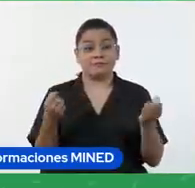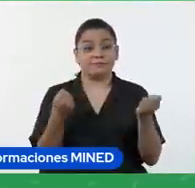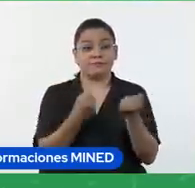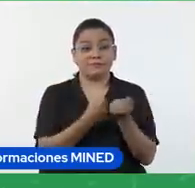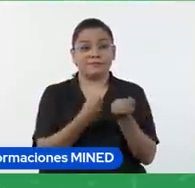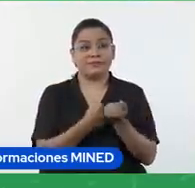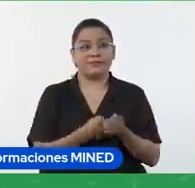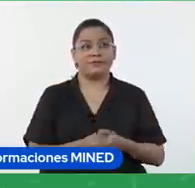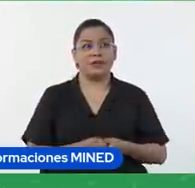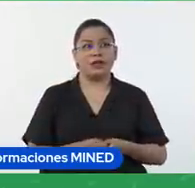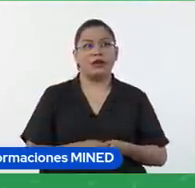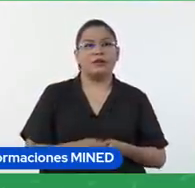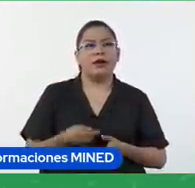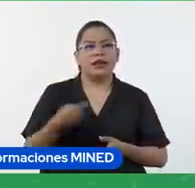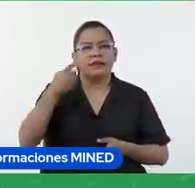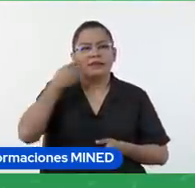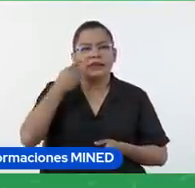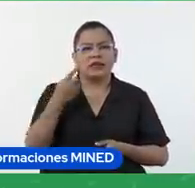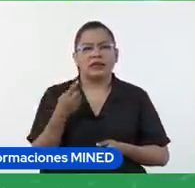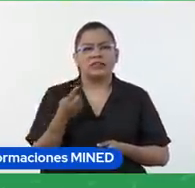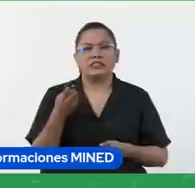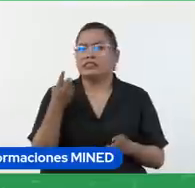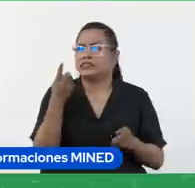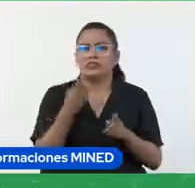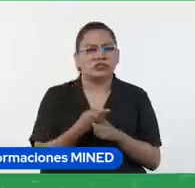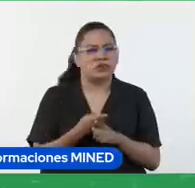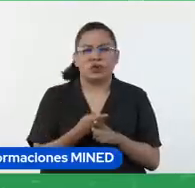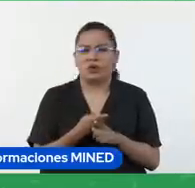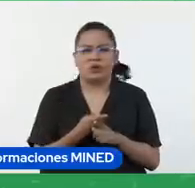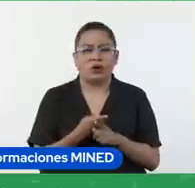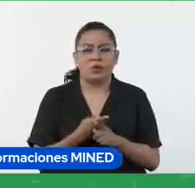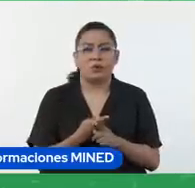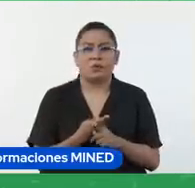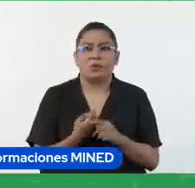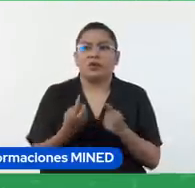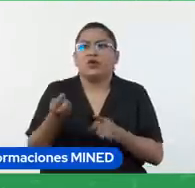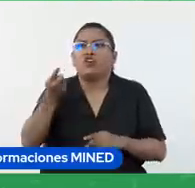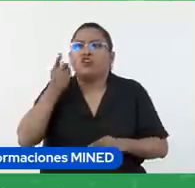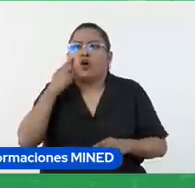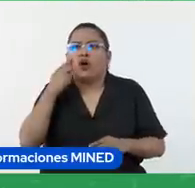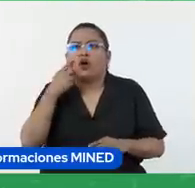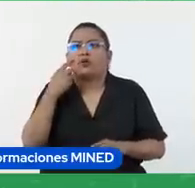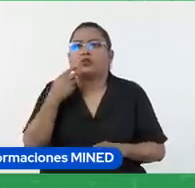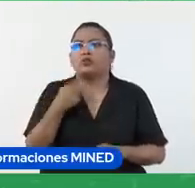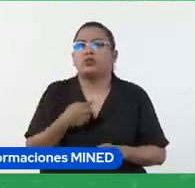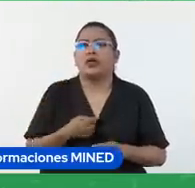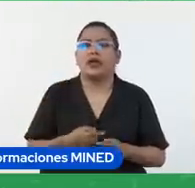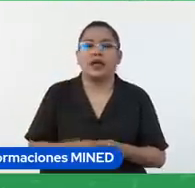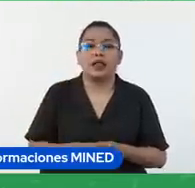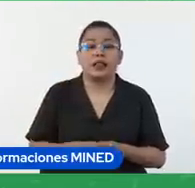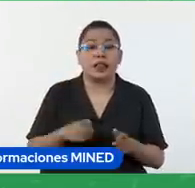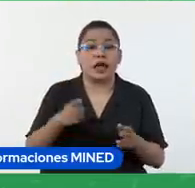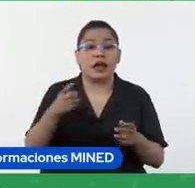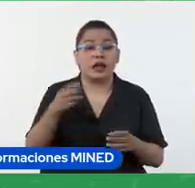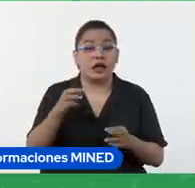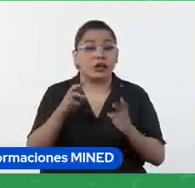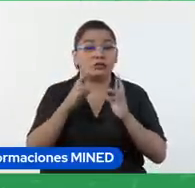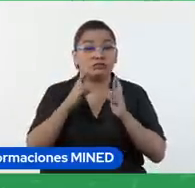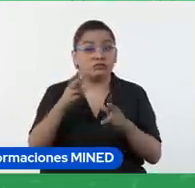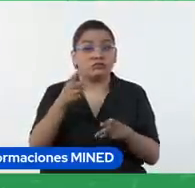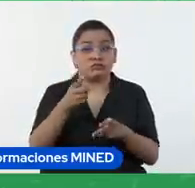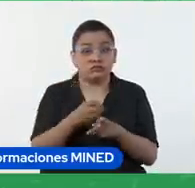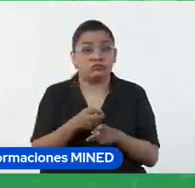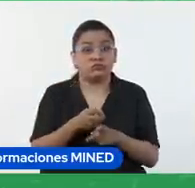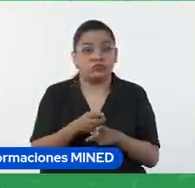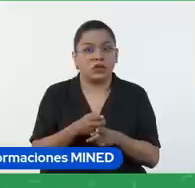para que vean si está incorrecta pero dónde puedo revisar la respuesta correcta ya que no es lo mismo